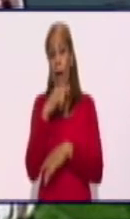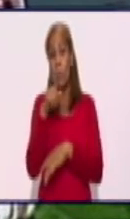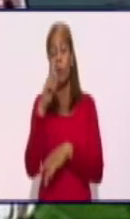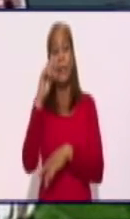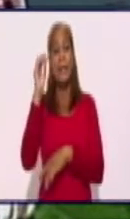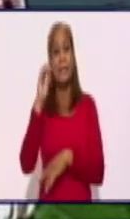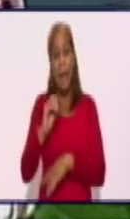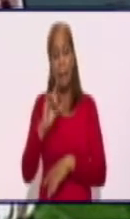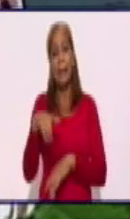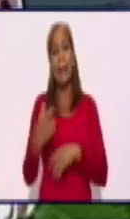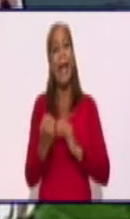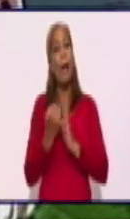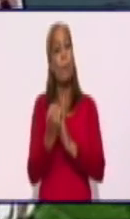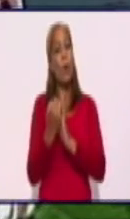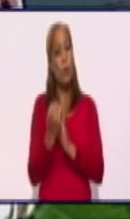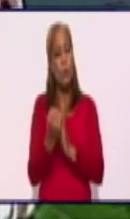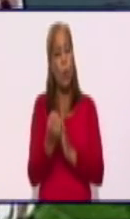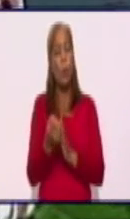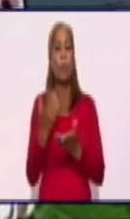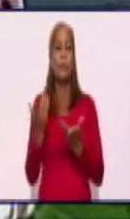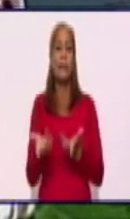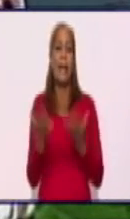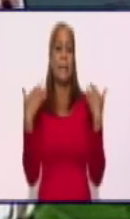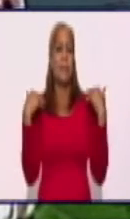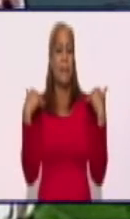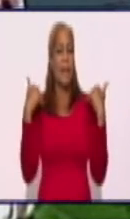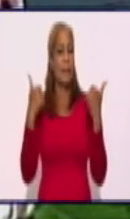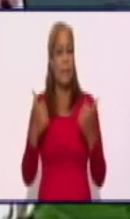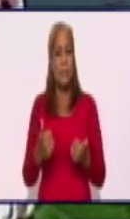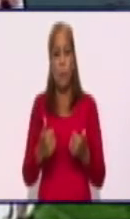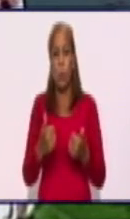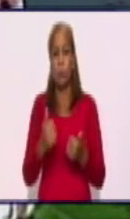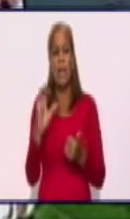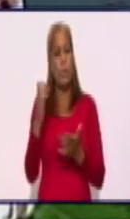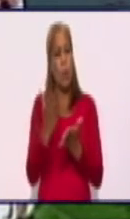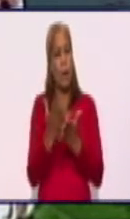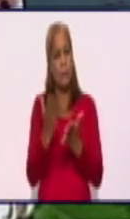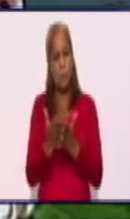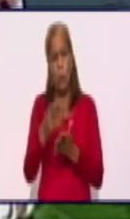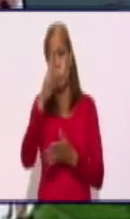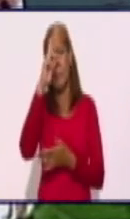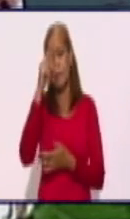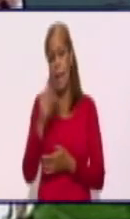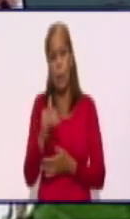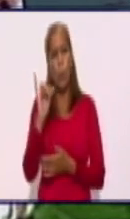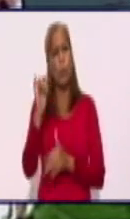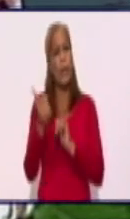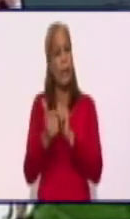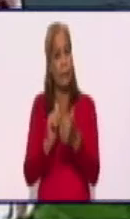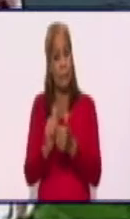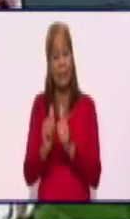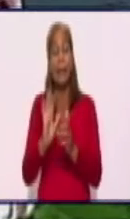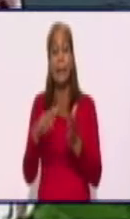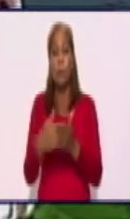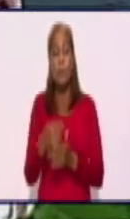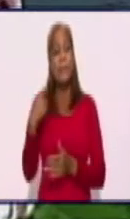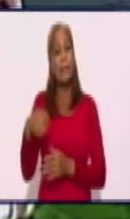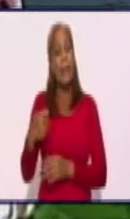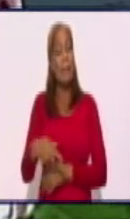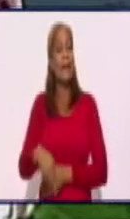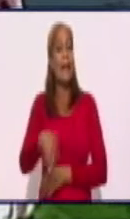del INDER, de diferentes entidades. Tiene que haber una cuota importante de cada uno de nosotros